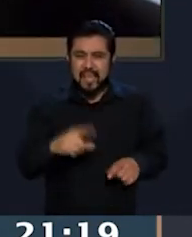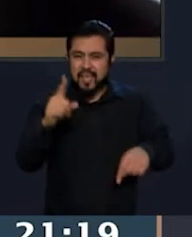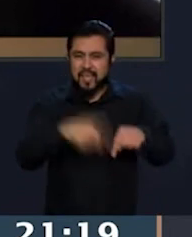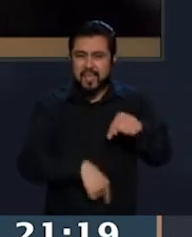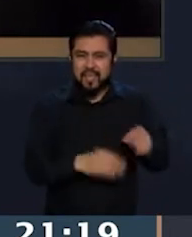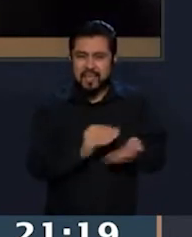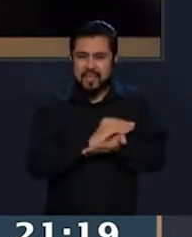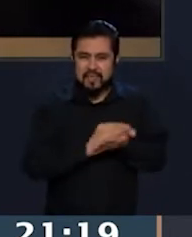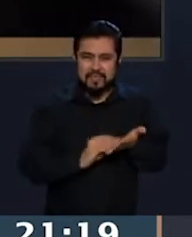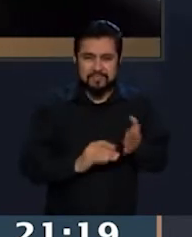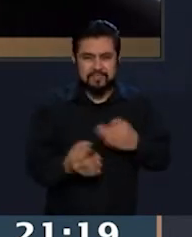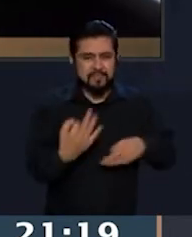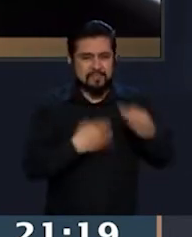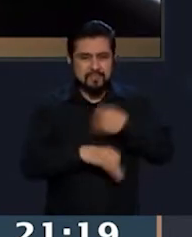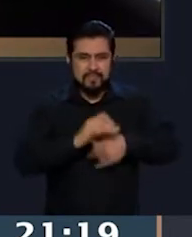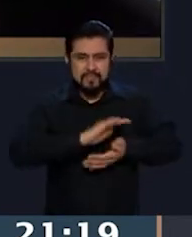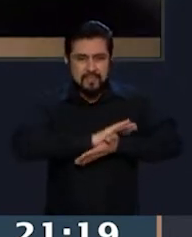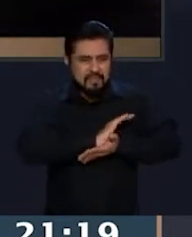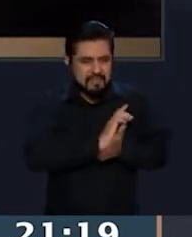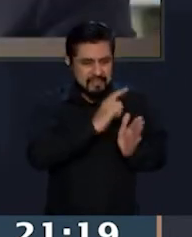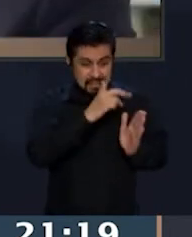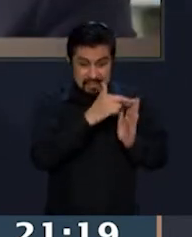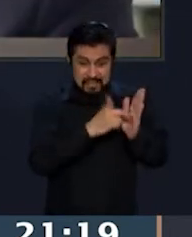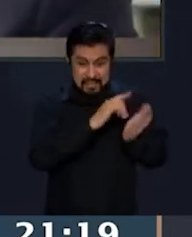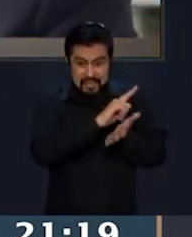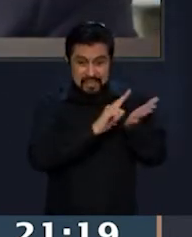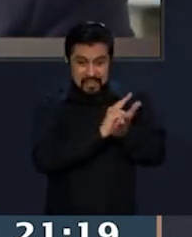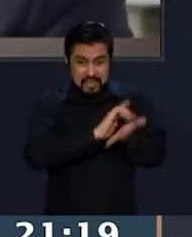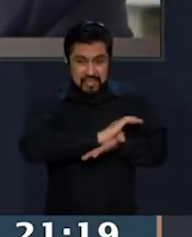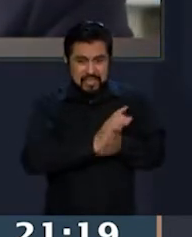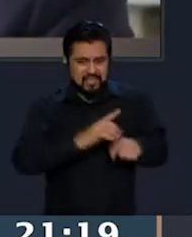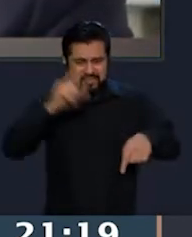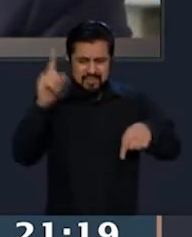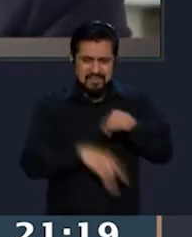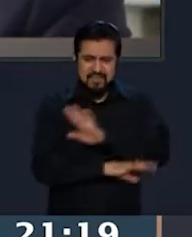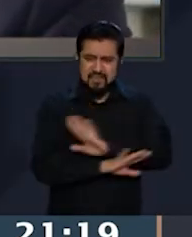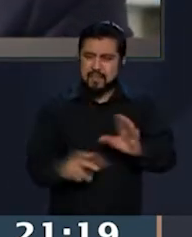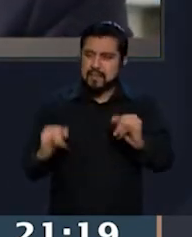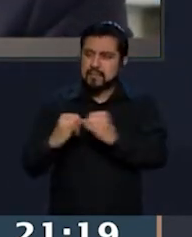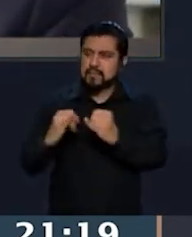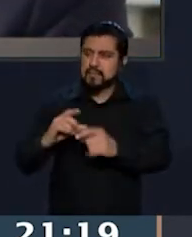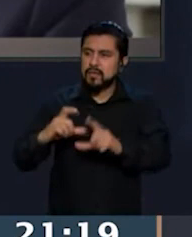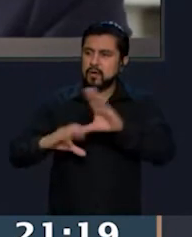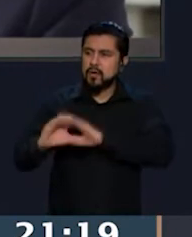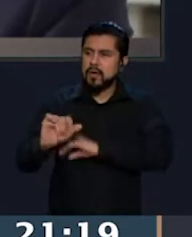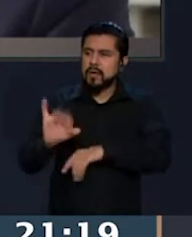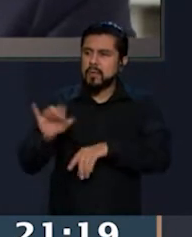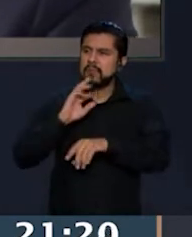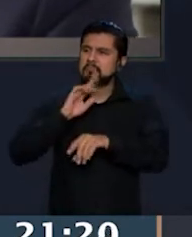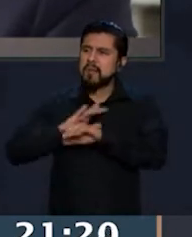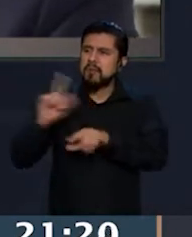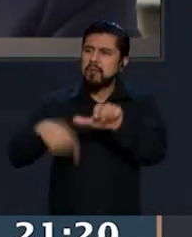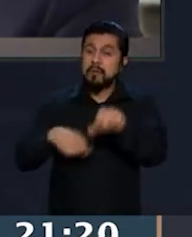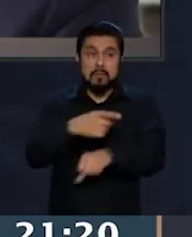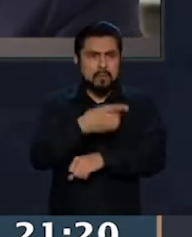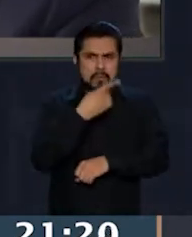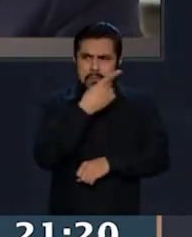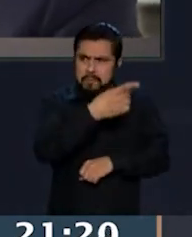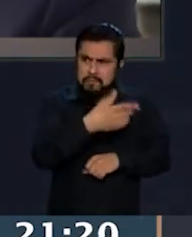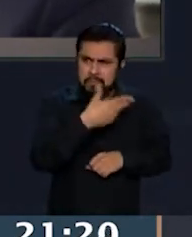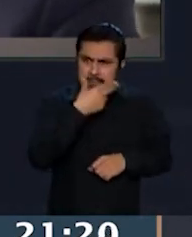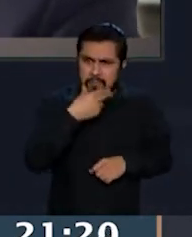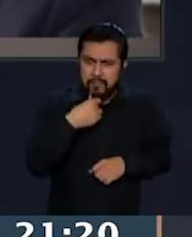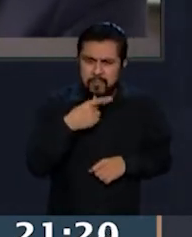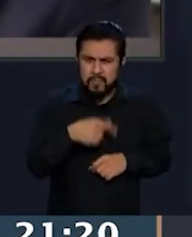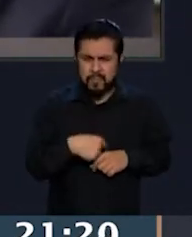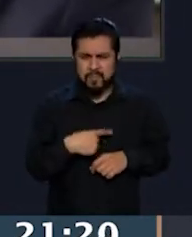que ver con combatir la discriminación y que desaparezca la propia CONAPRED. Decidí entonces hace unos días, porque he ido aumentando la